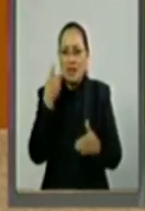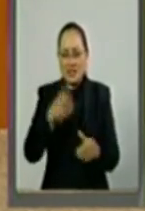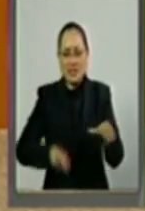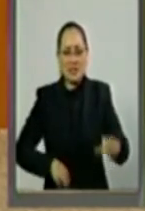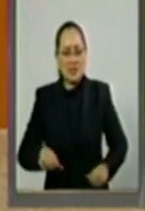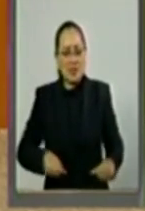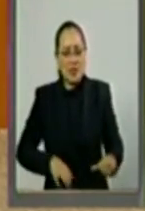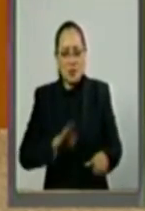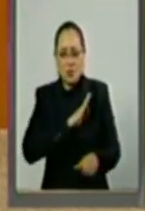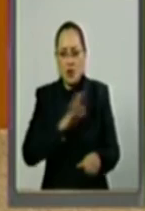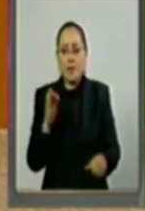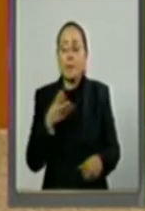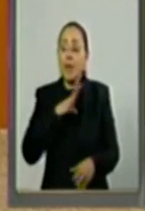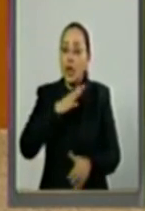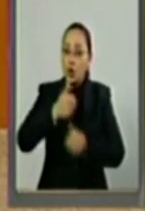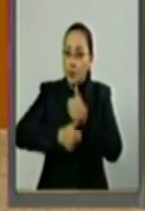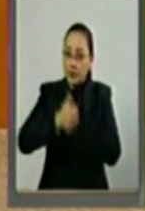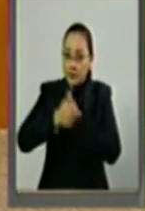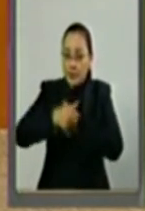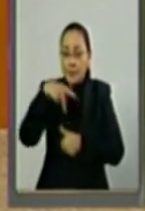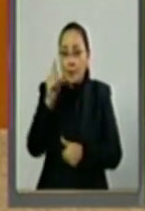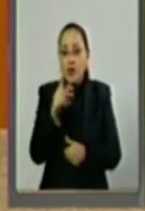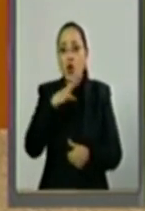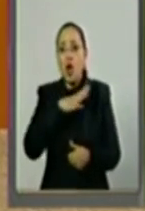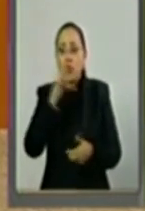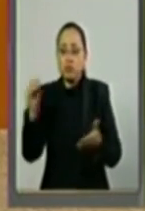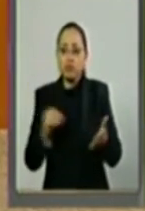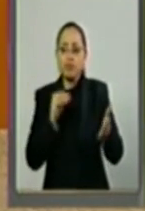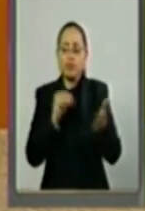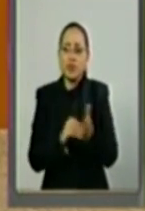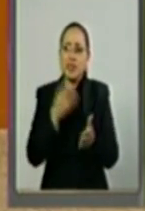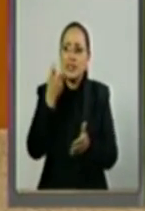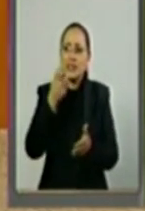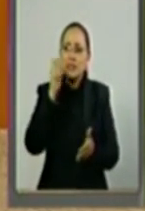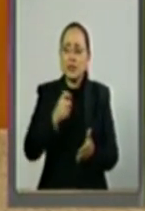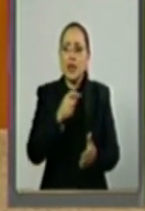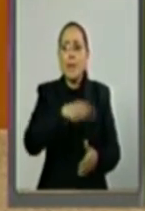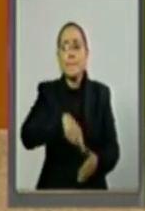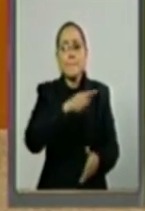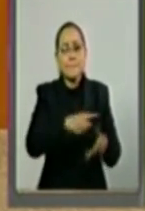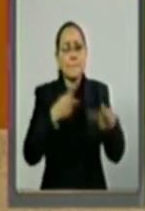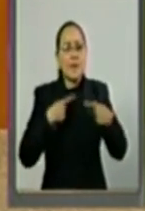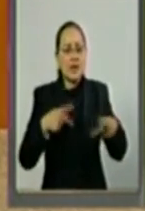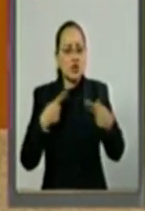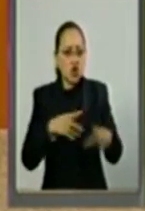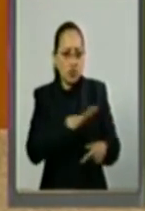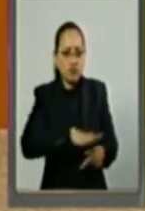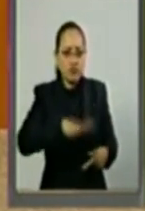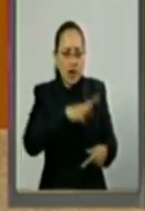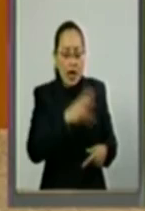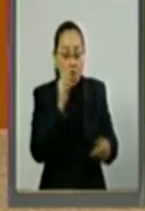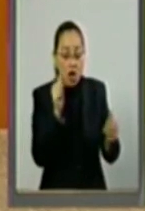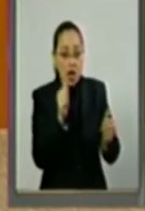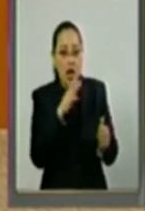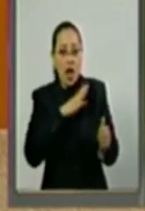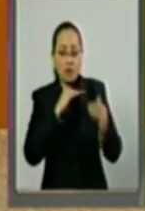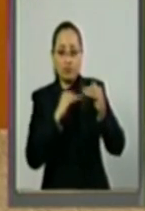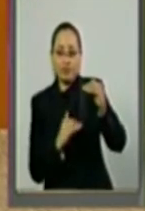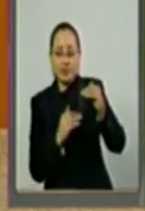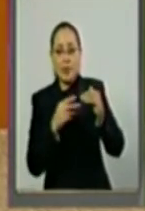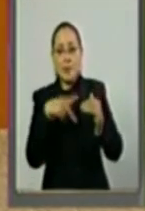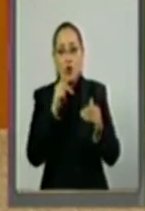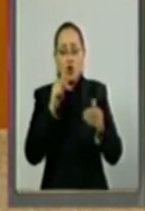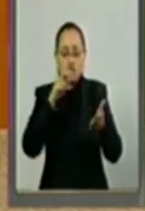la competitividad, hay una desventaja para los productores, y con esta reforma que esperemos